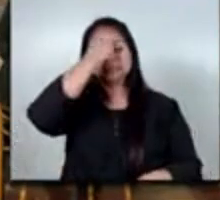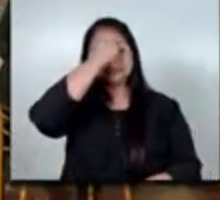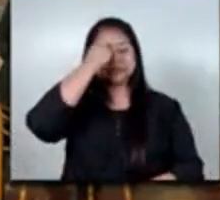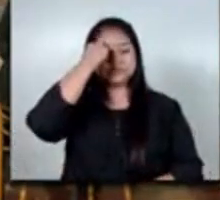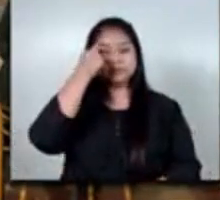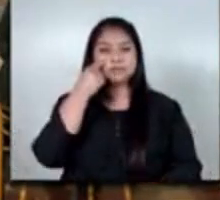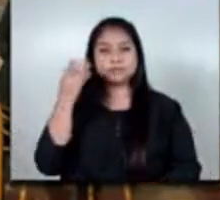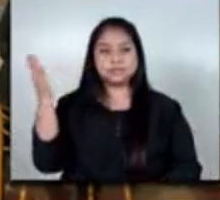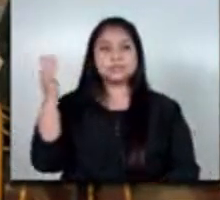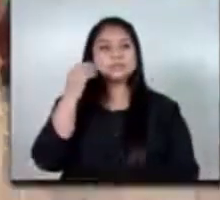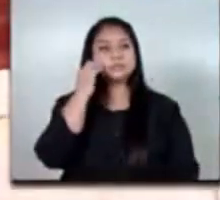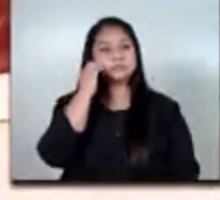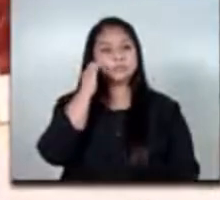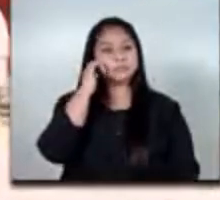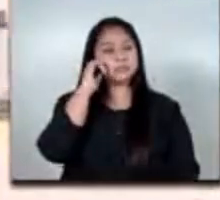llamate